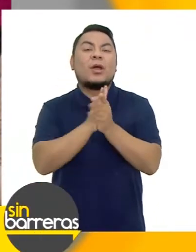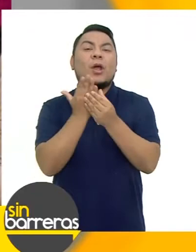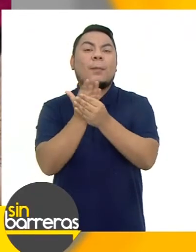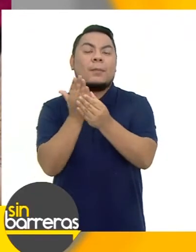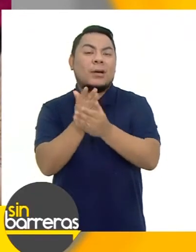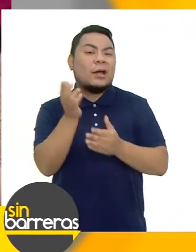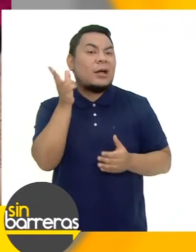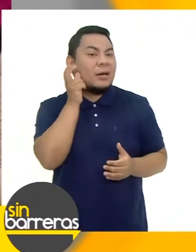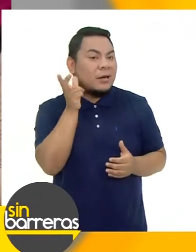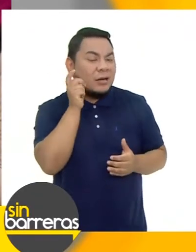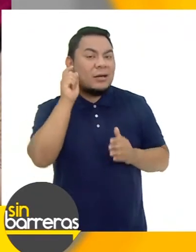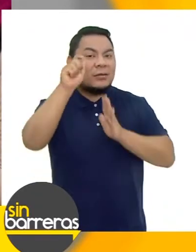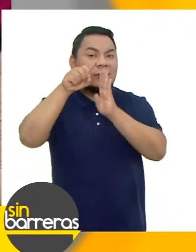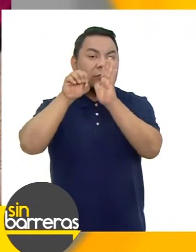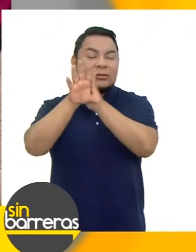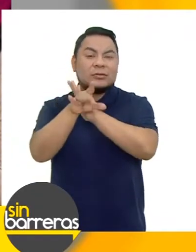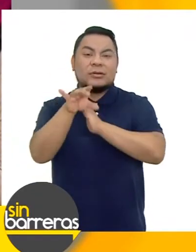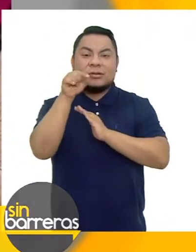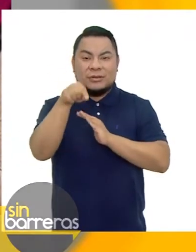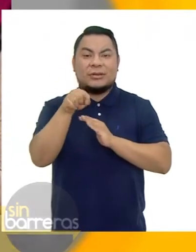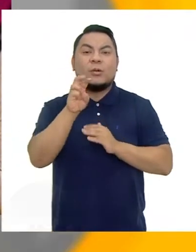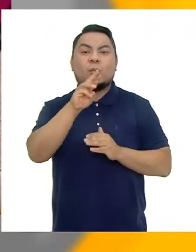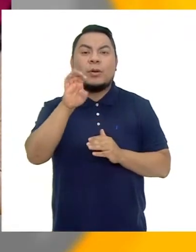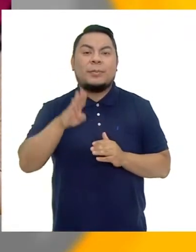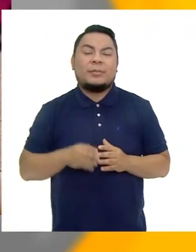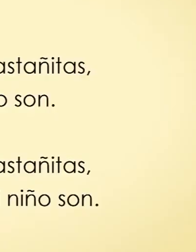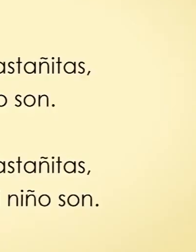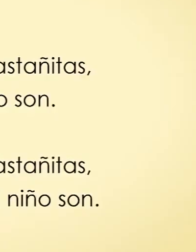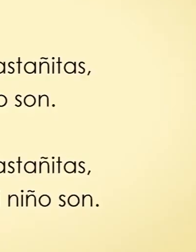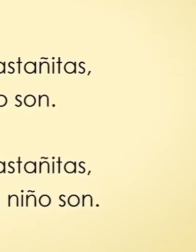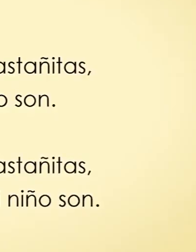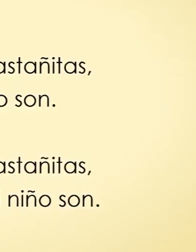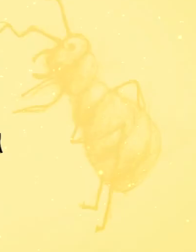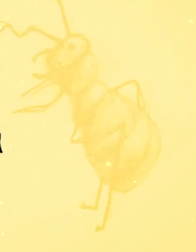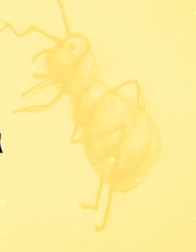Con audios Y videos Que encuentran En nuestra web